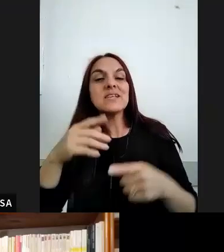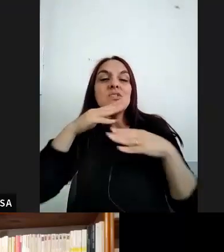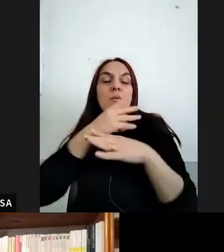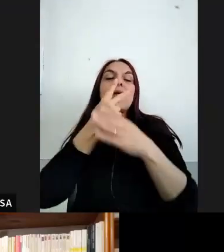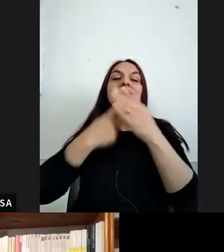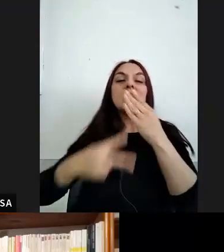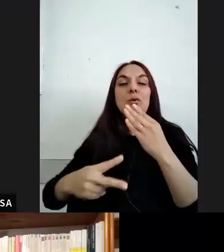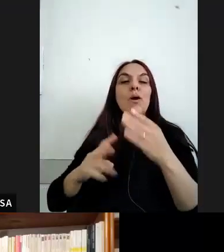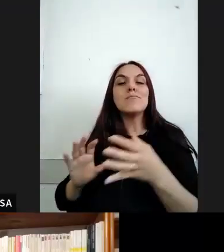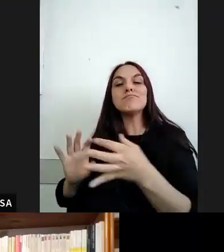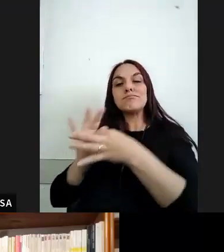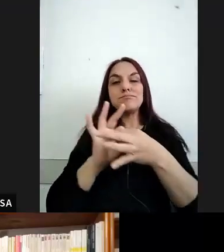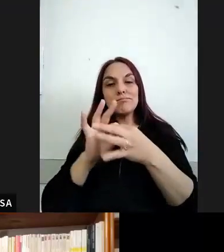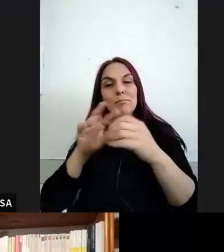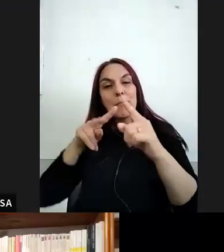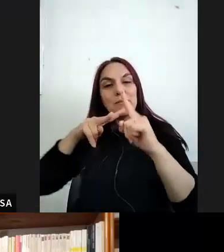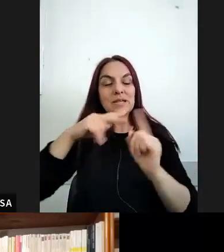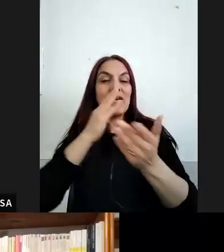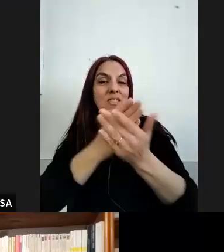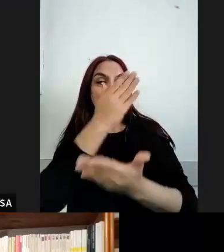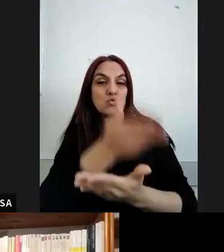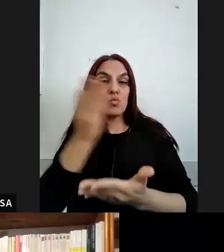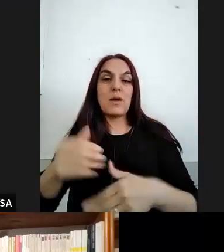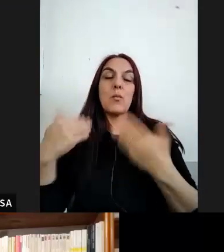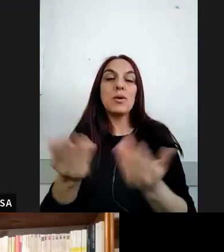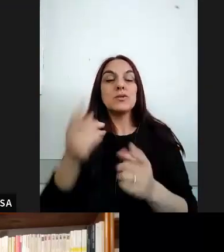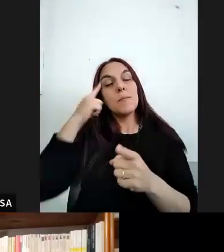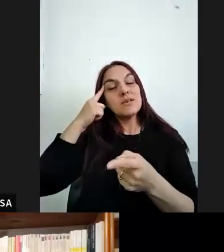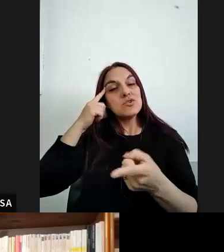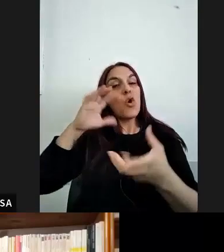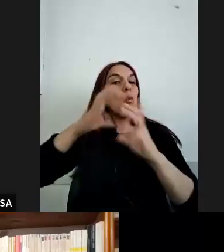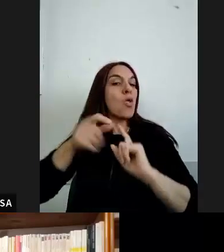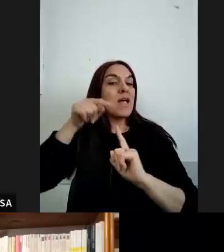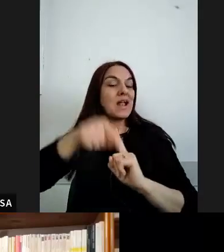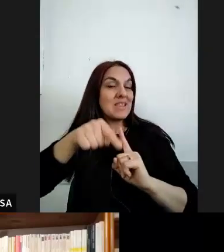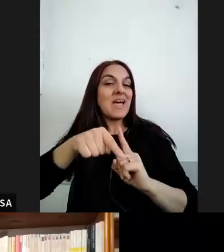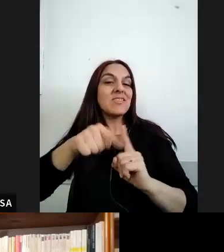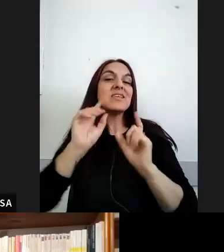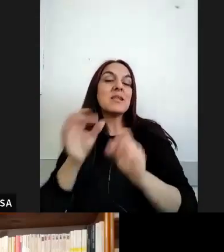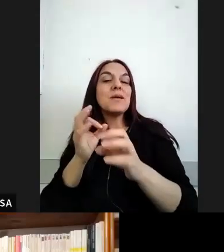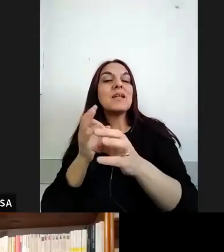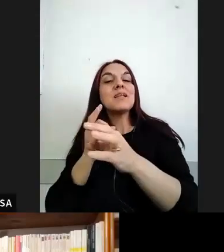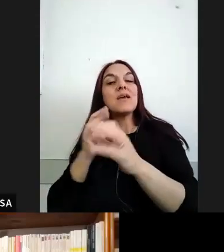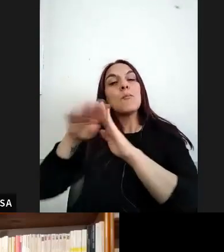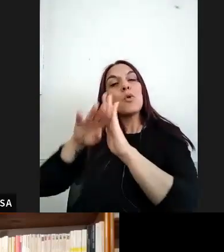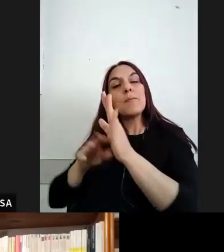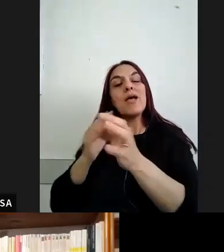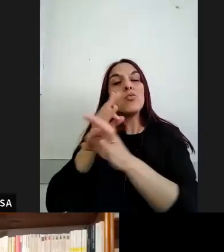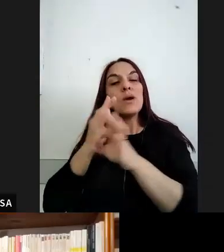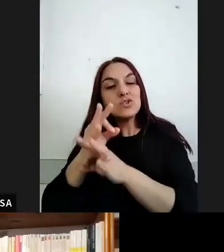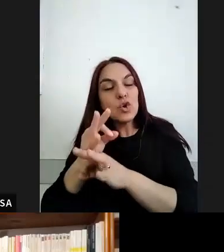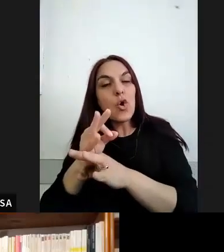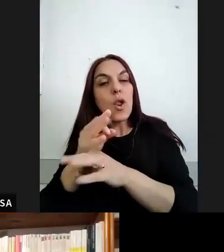derechos humanos creo que tanto la modalidad de educación intercultural bilingüe como el programa educación migración y movilidad humana